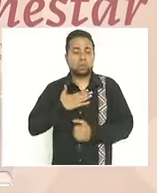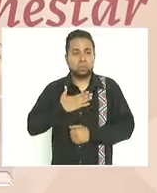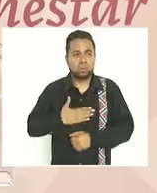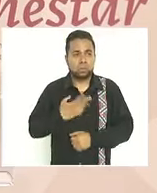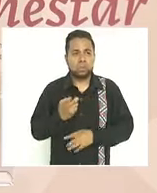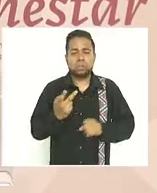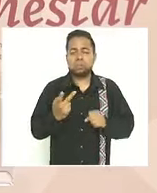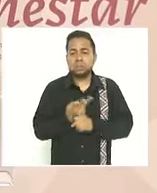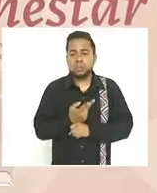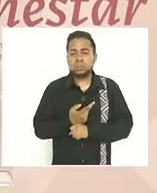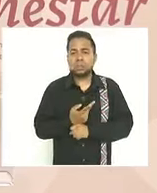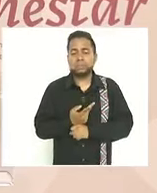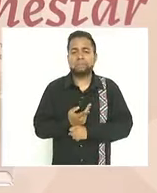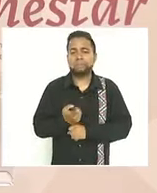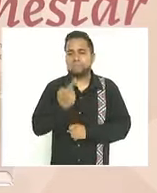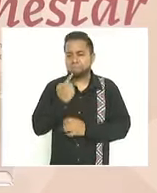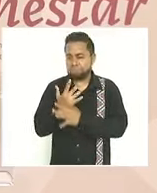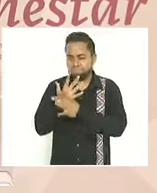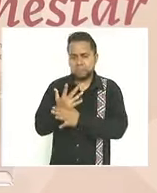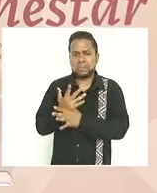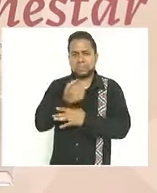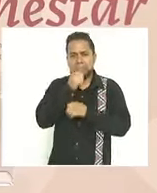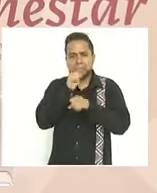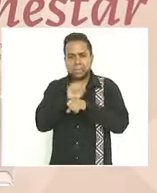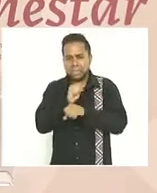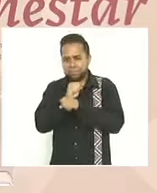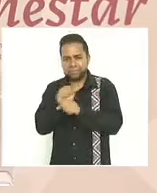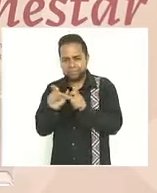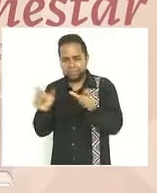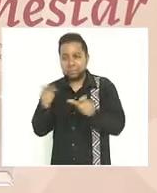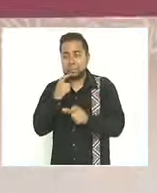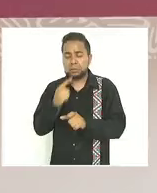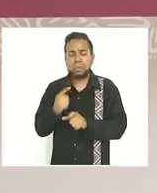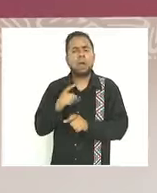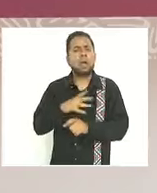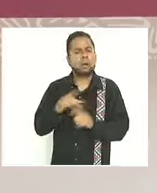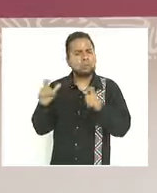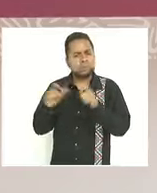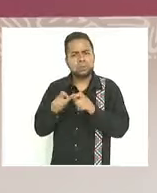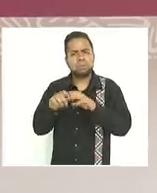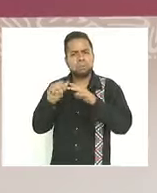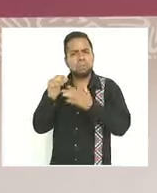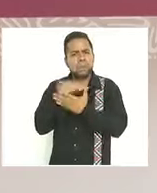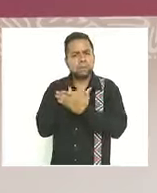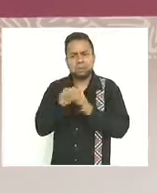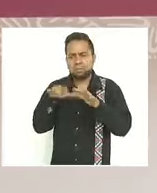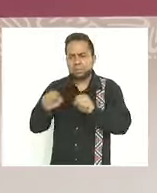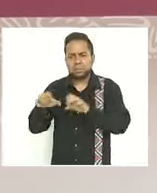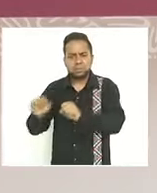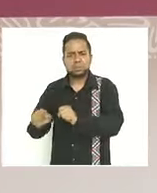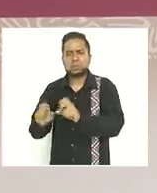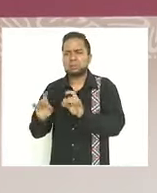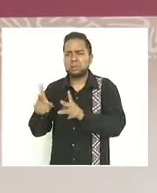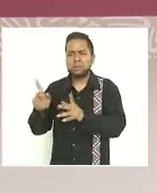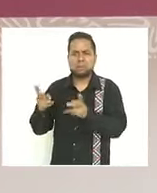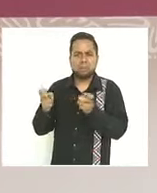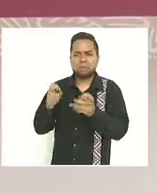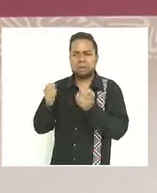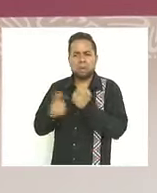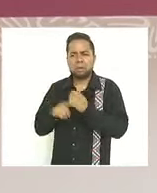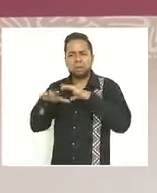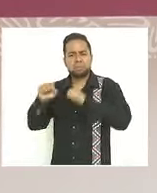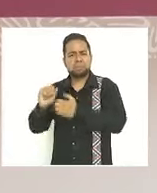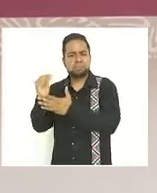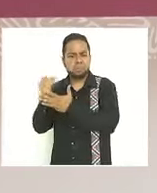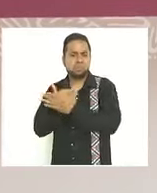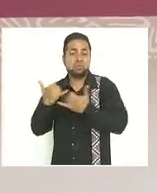eso se ve reflejado en que según los datos de la Secretaría de Seguridad cada vez hay menos detención de jóvenes en la comisión de delitos los